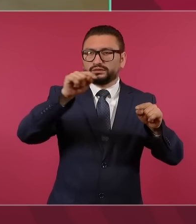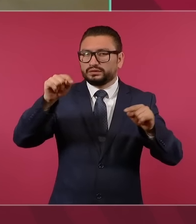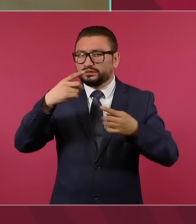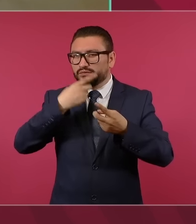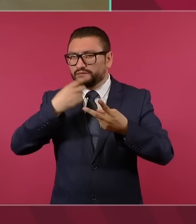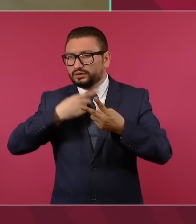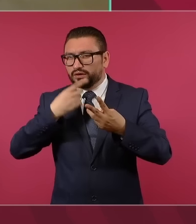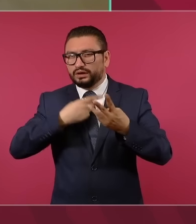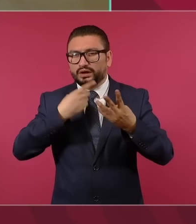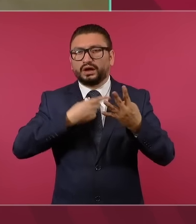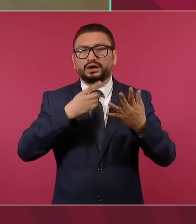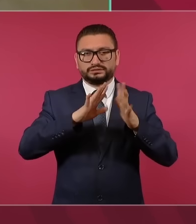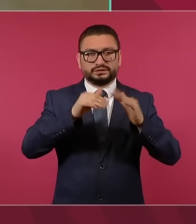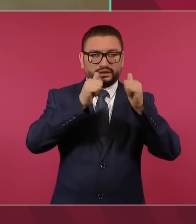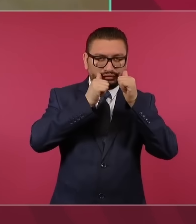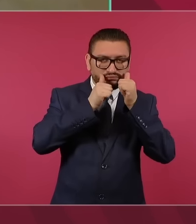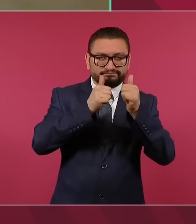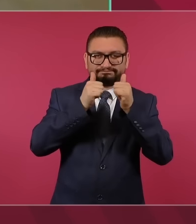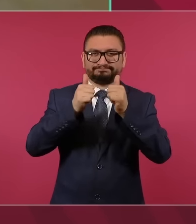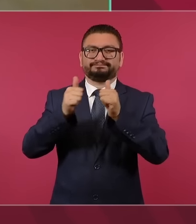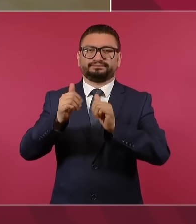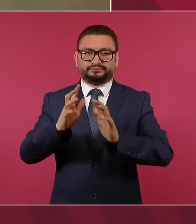siendo ya atendidas.